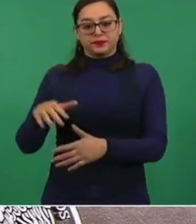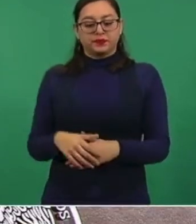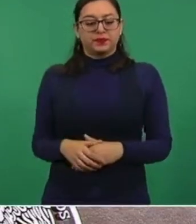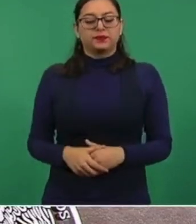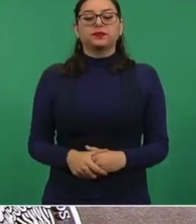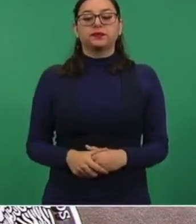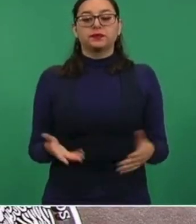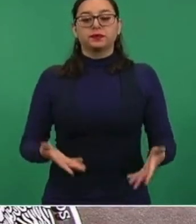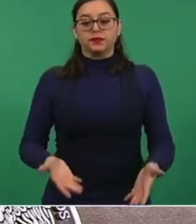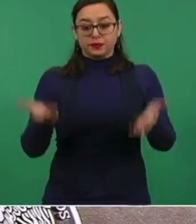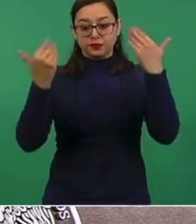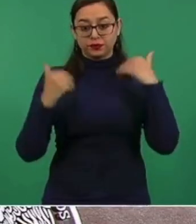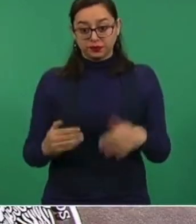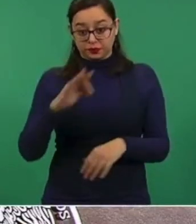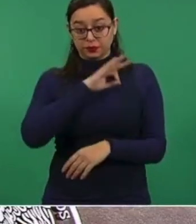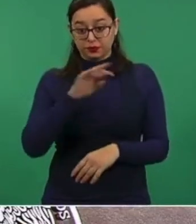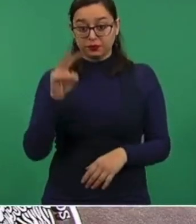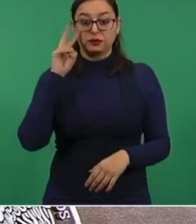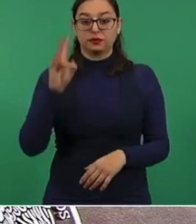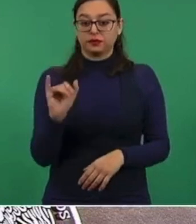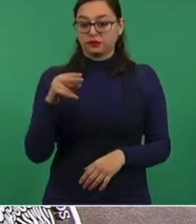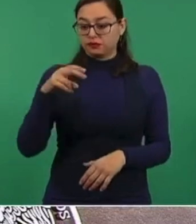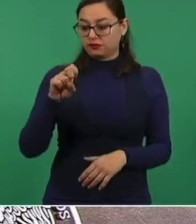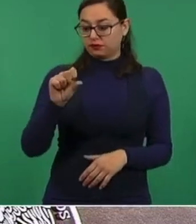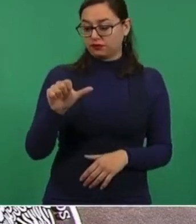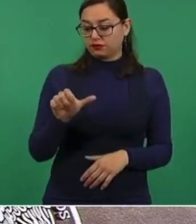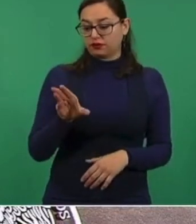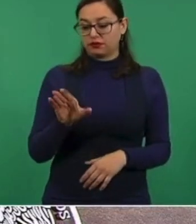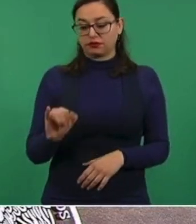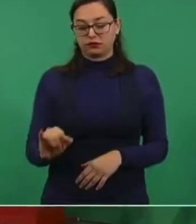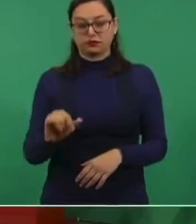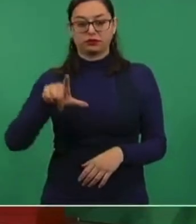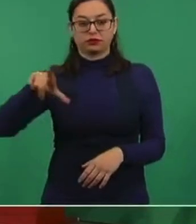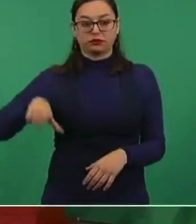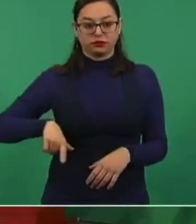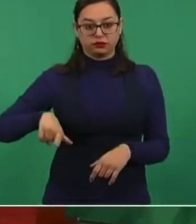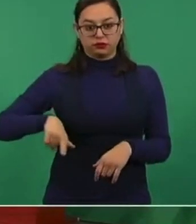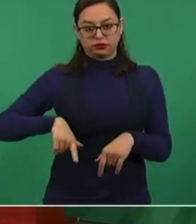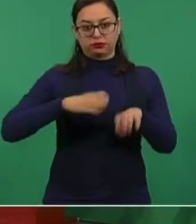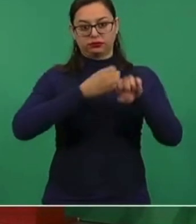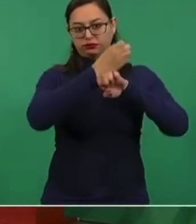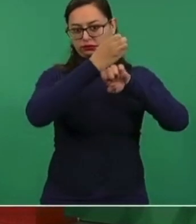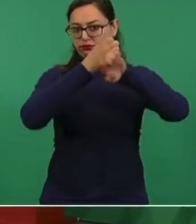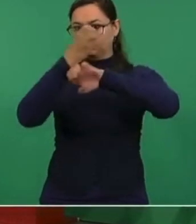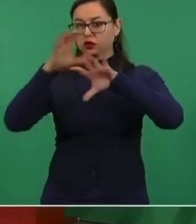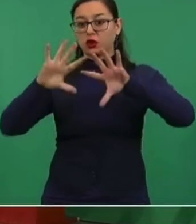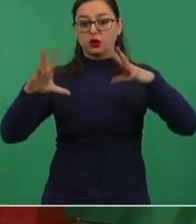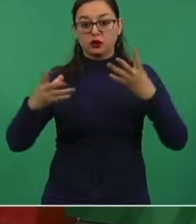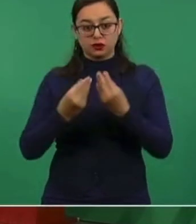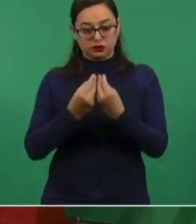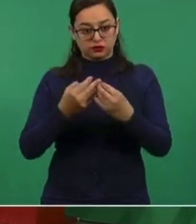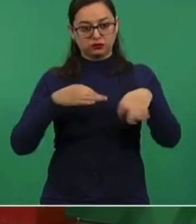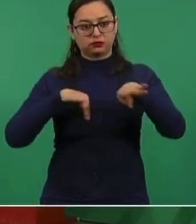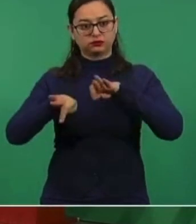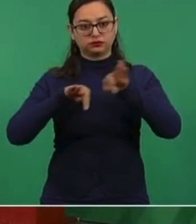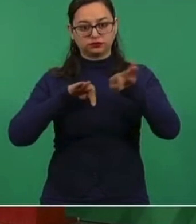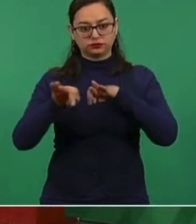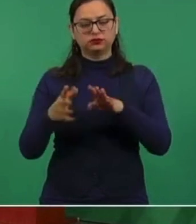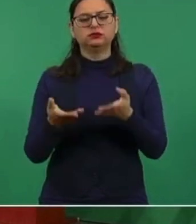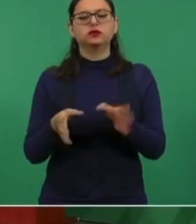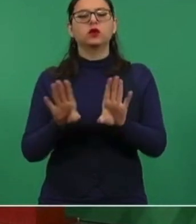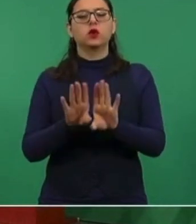por el Insabi y los gobiernos estatales que se considera importante.